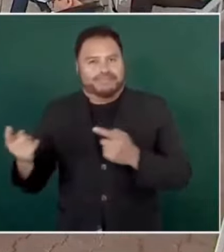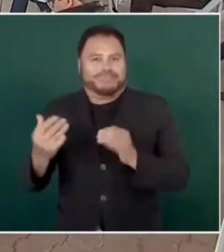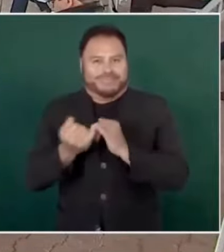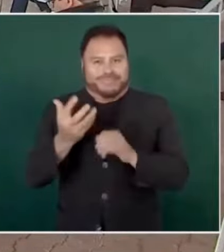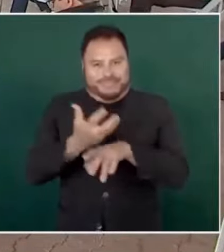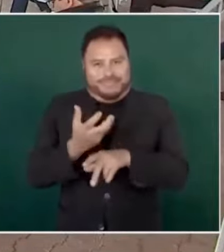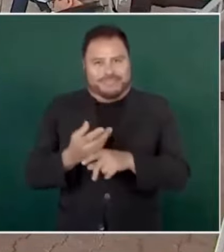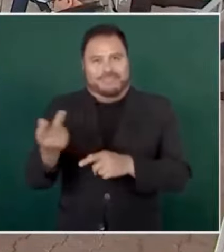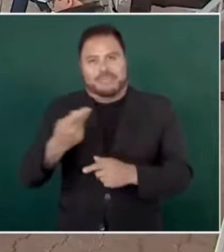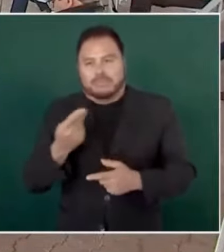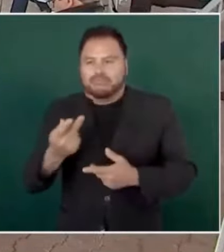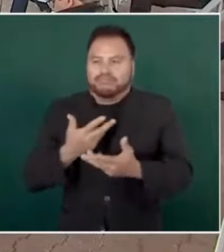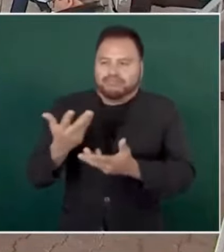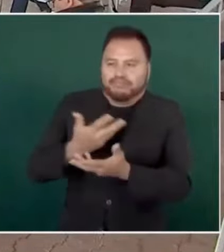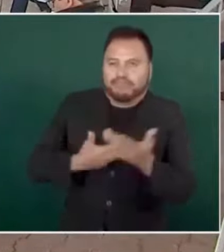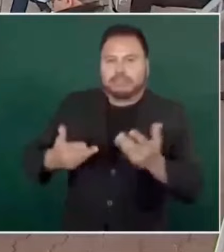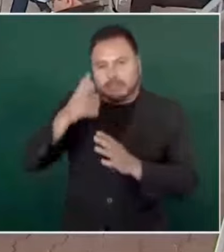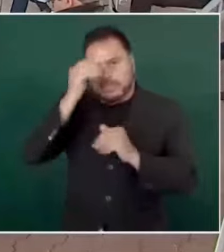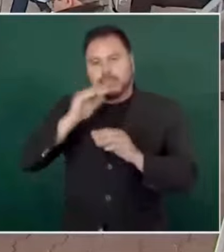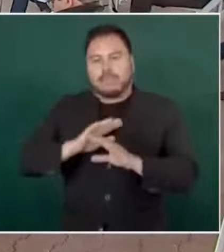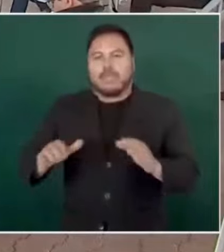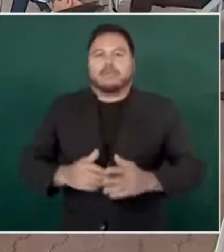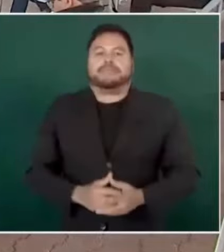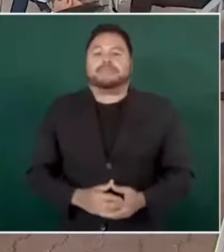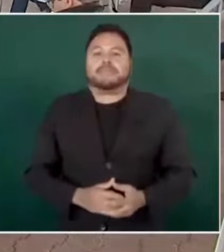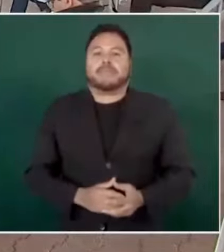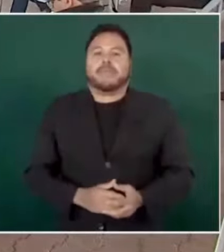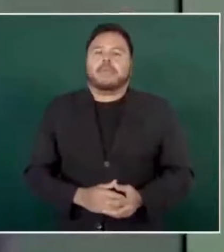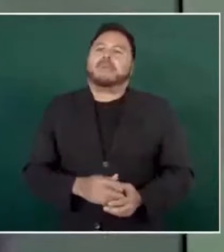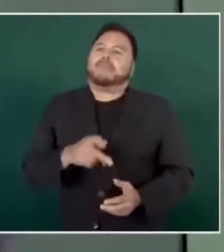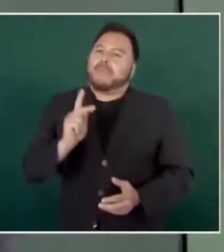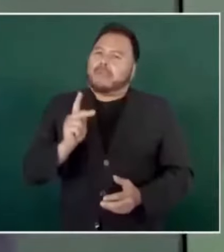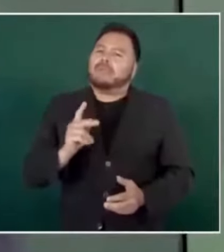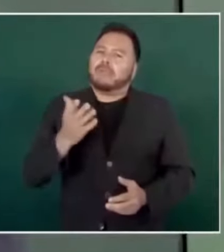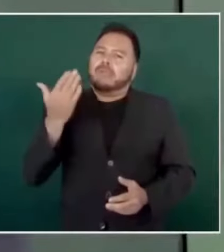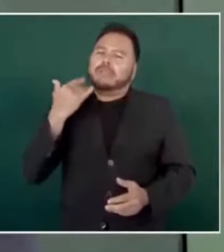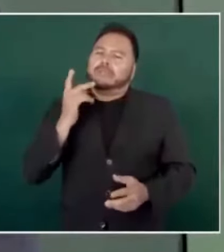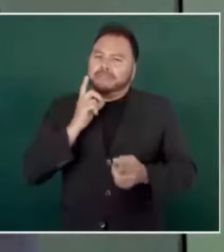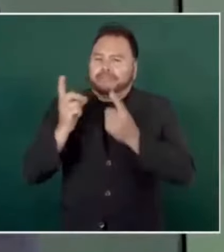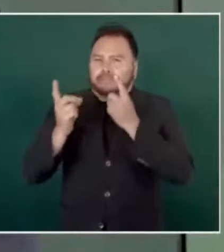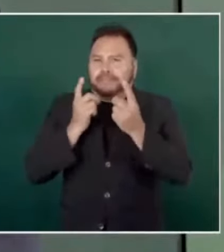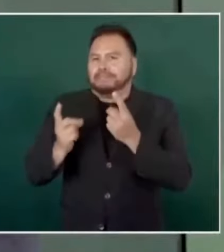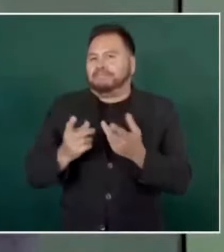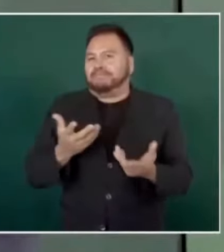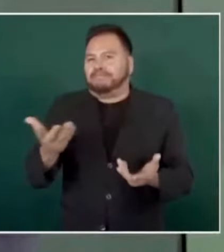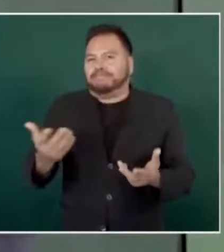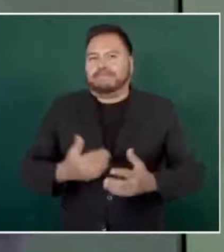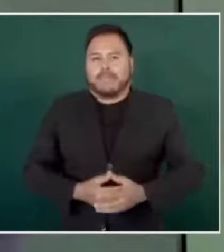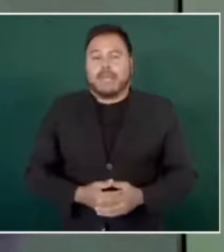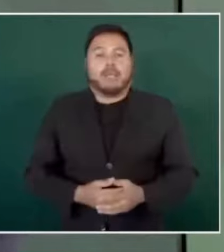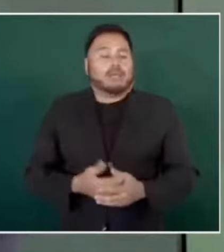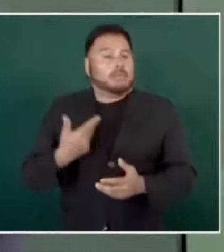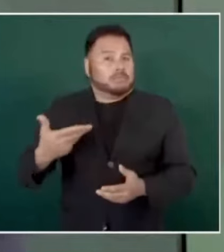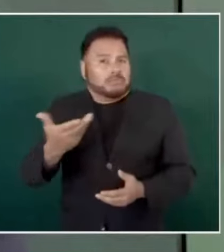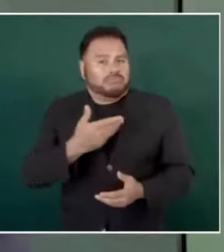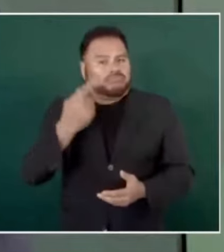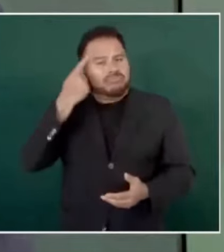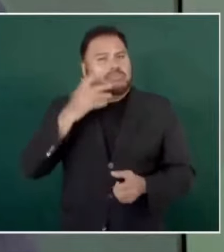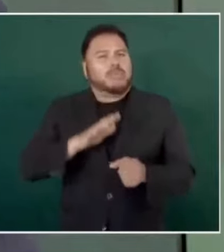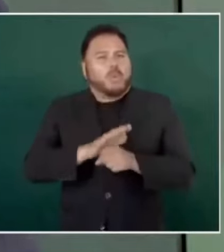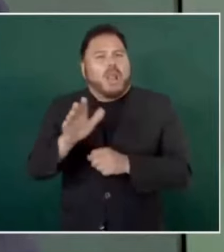Sin embargo, hubo diálogo y llegamos a un acuerdo